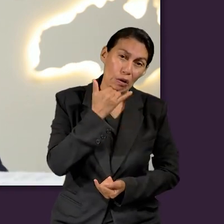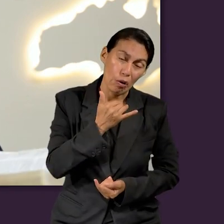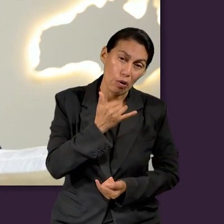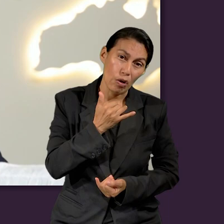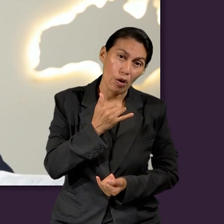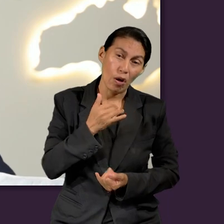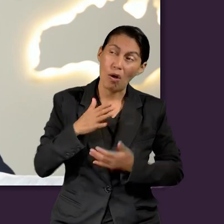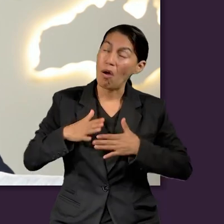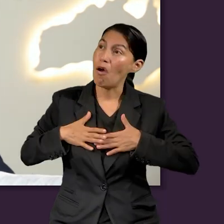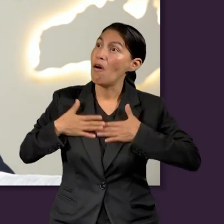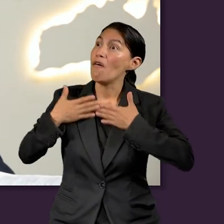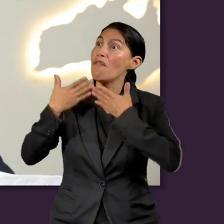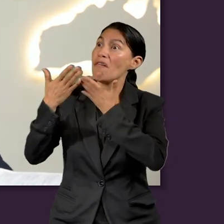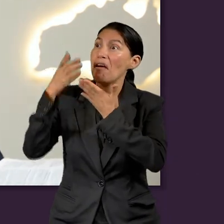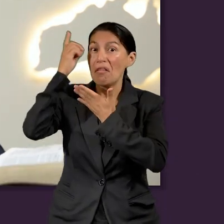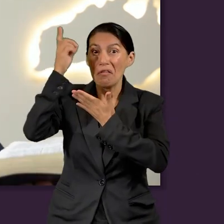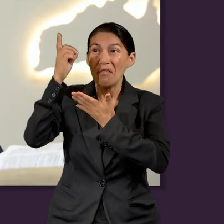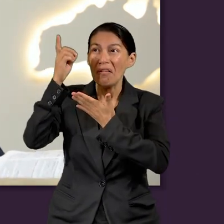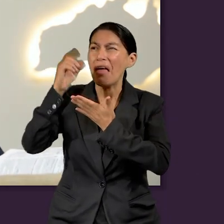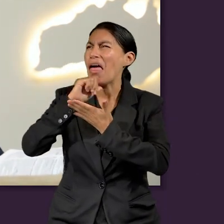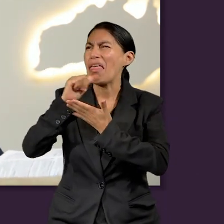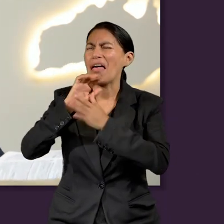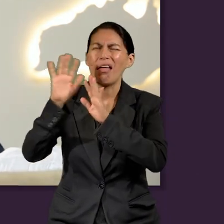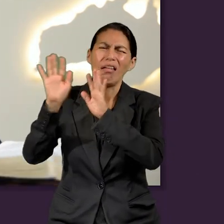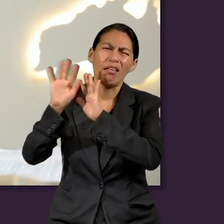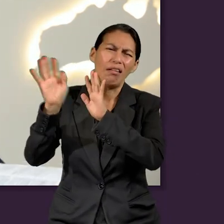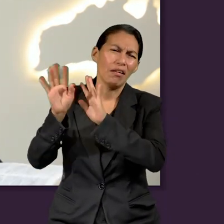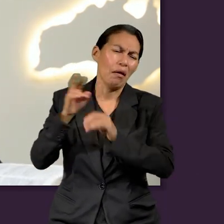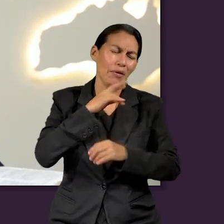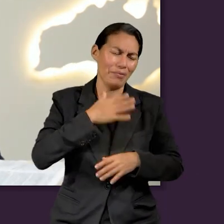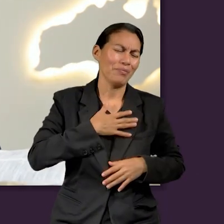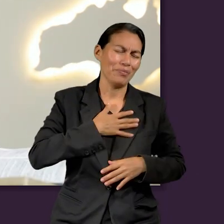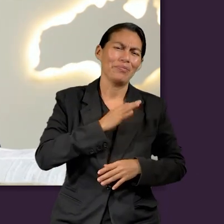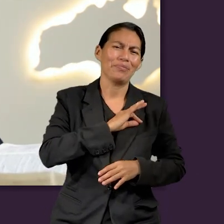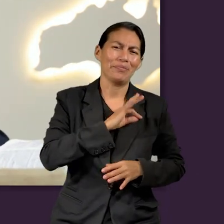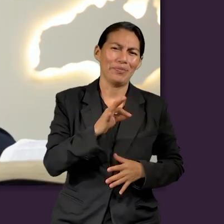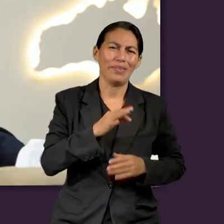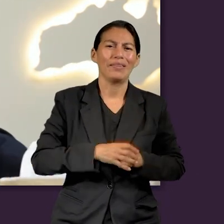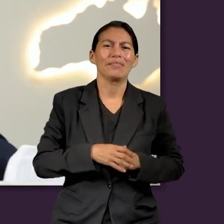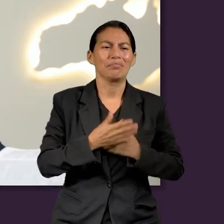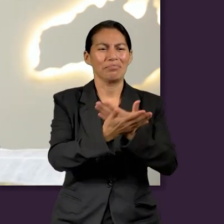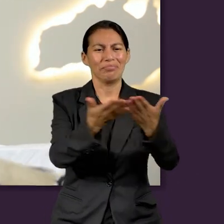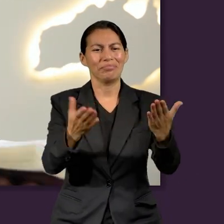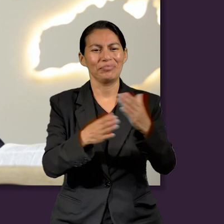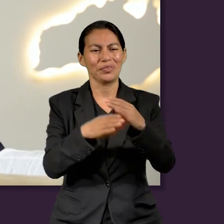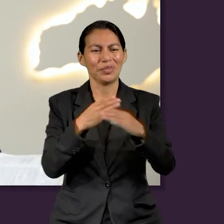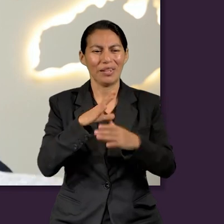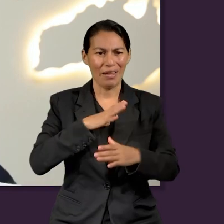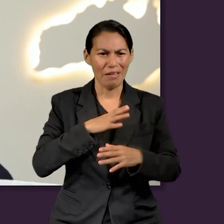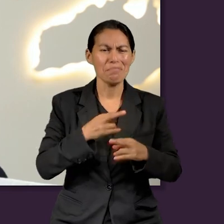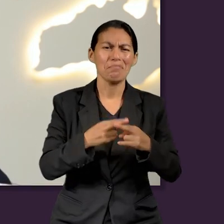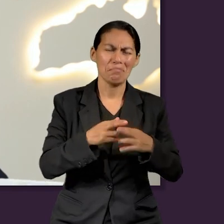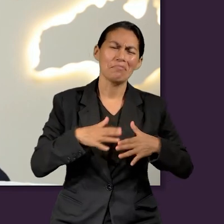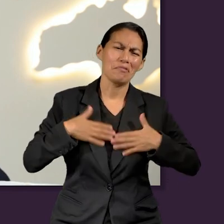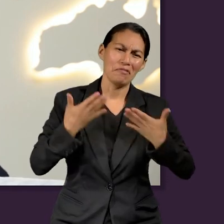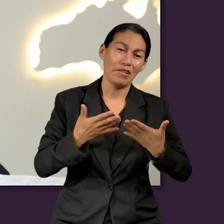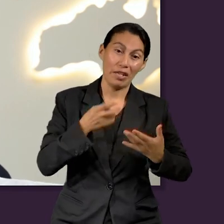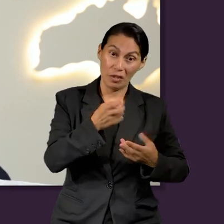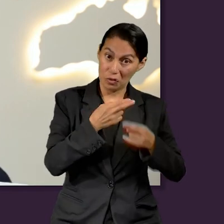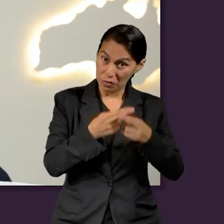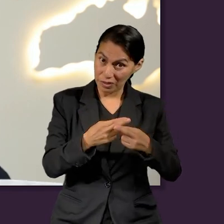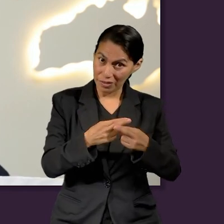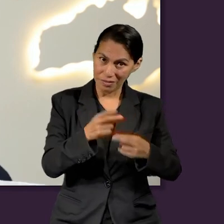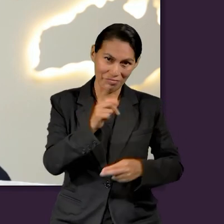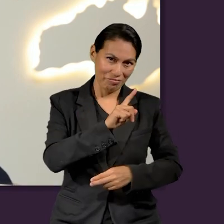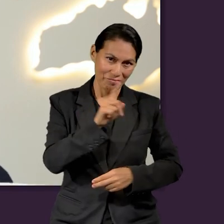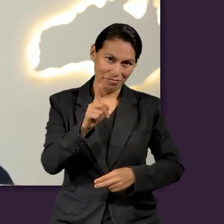errores. No confiar en Dios y confiar en los recursos materiales humanos que, al